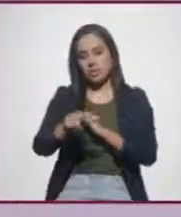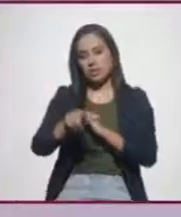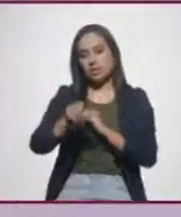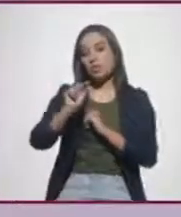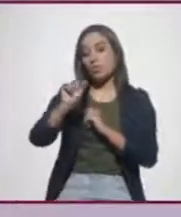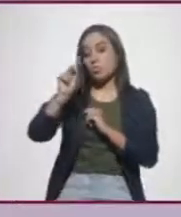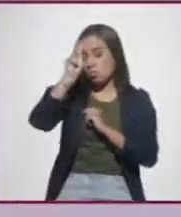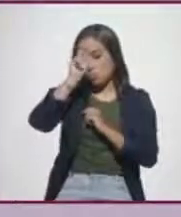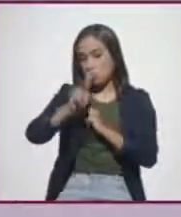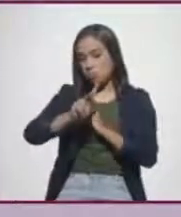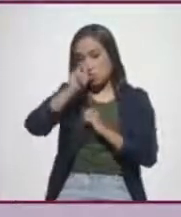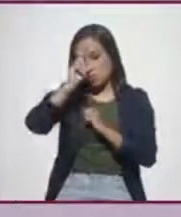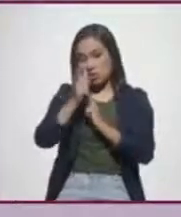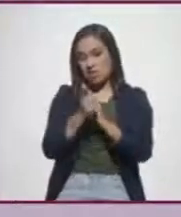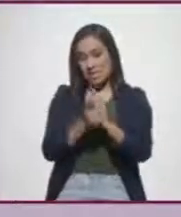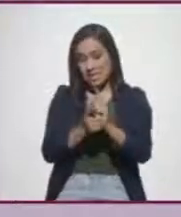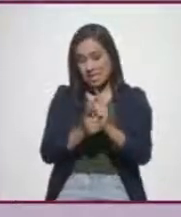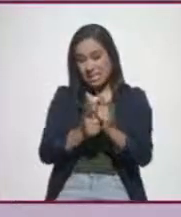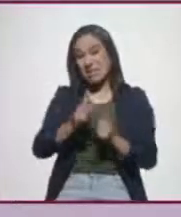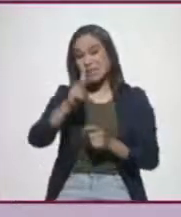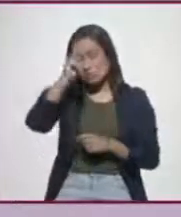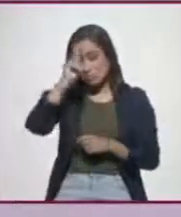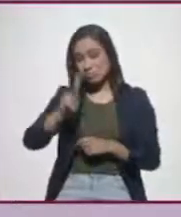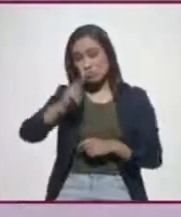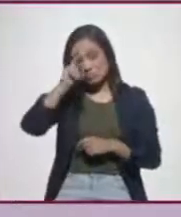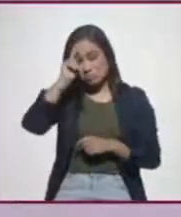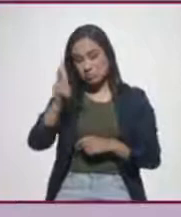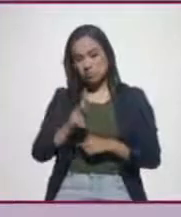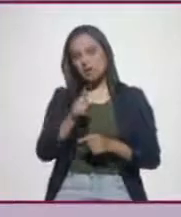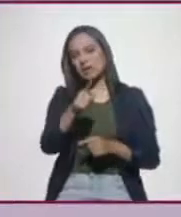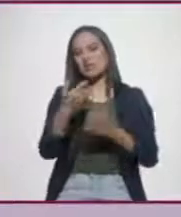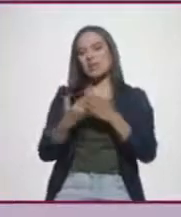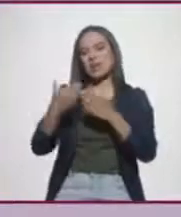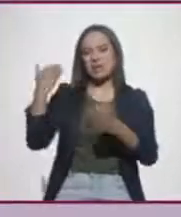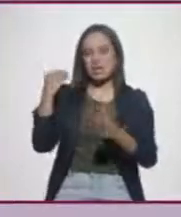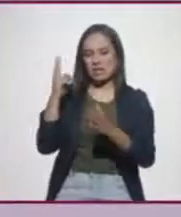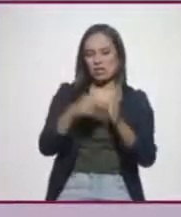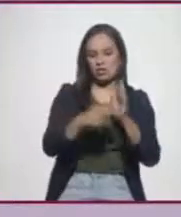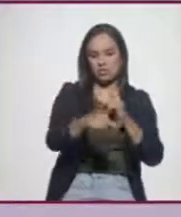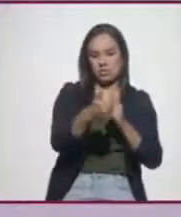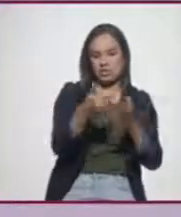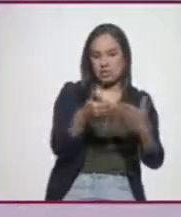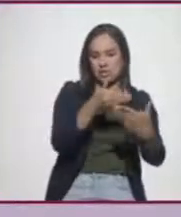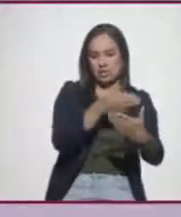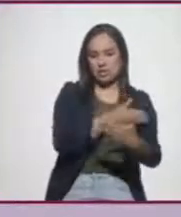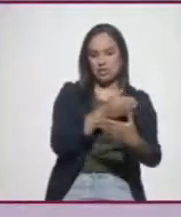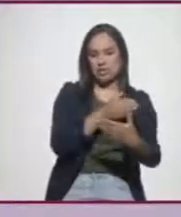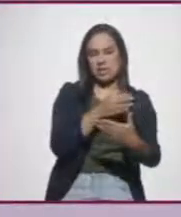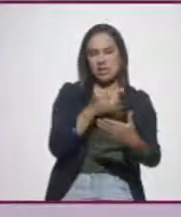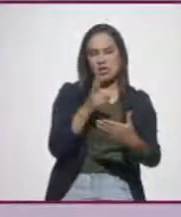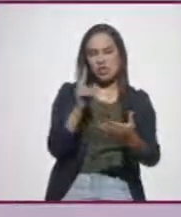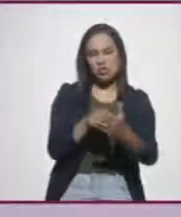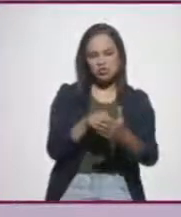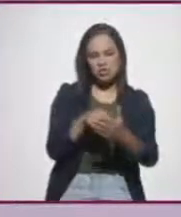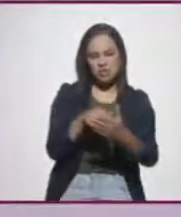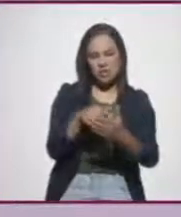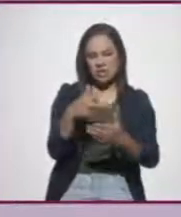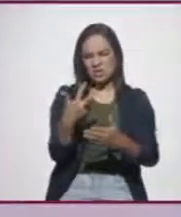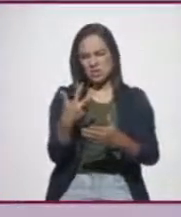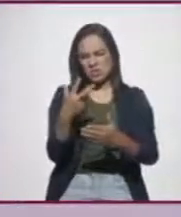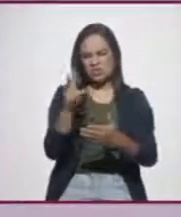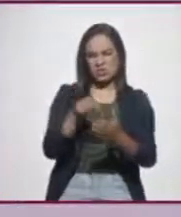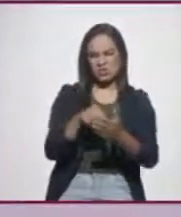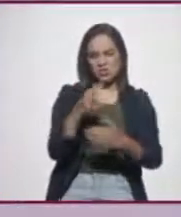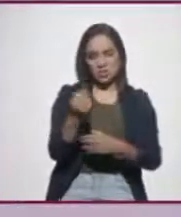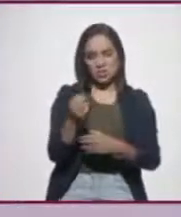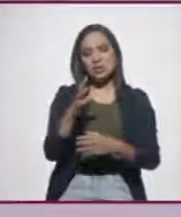lentamente, pero ha ido empeorando. Y si ves, antes del once, de hecho en el diez, en nueve, ocho, nueve, hubo momentos